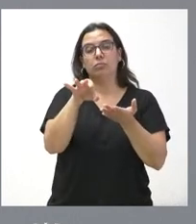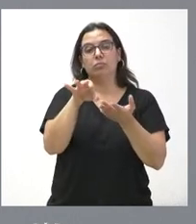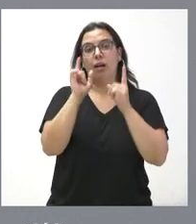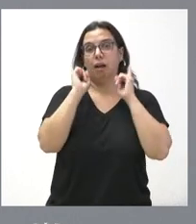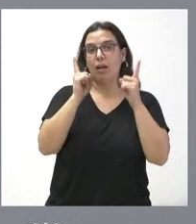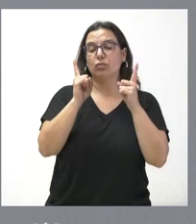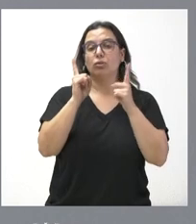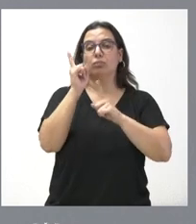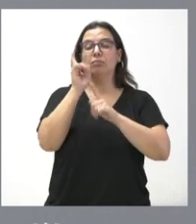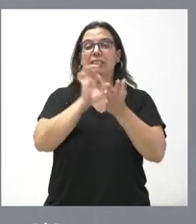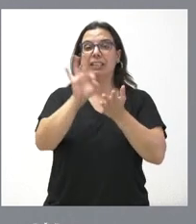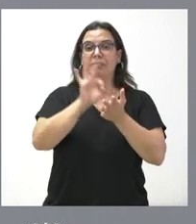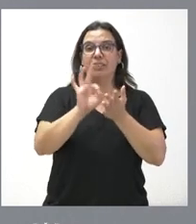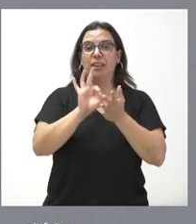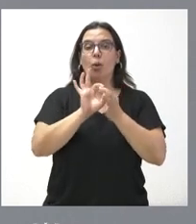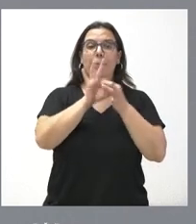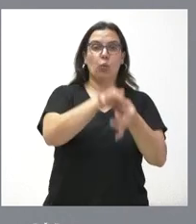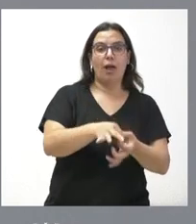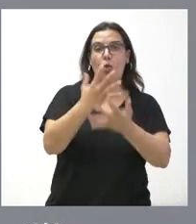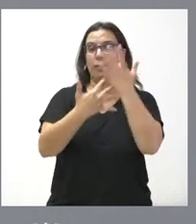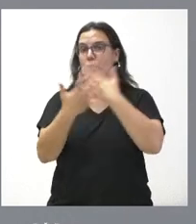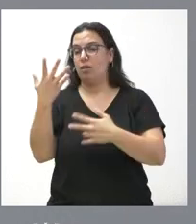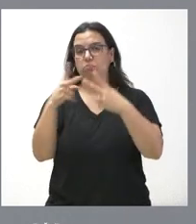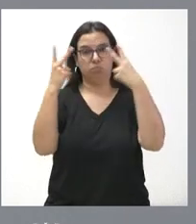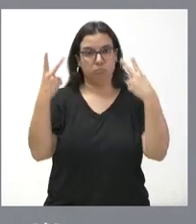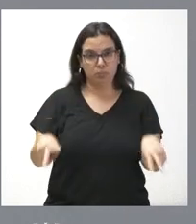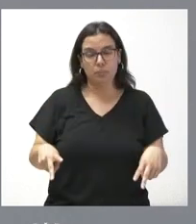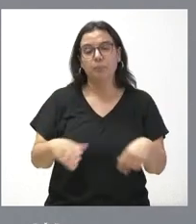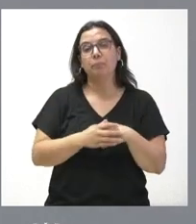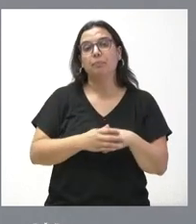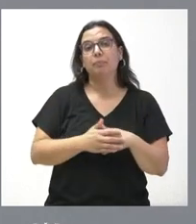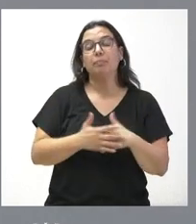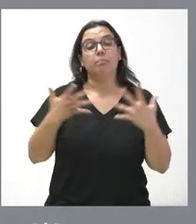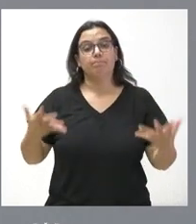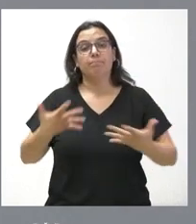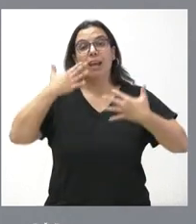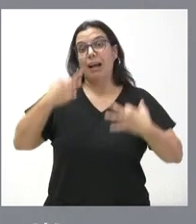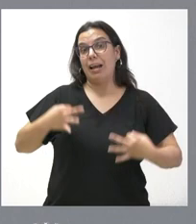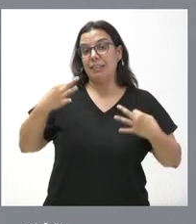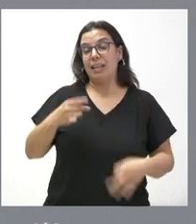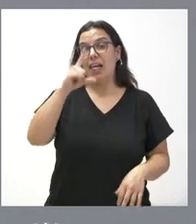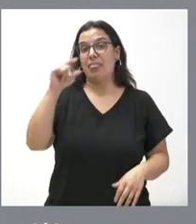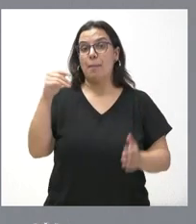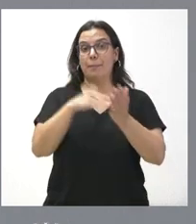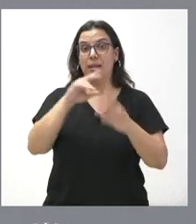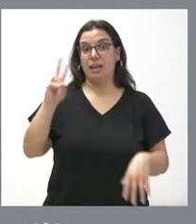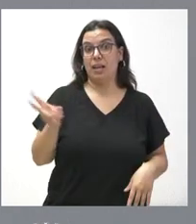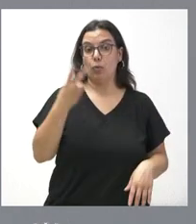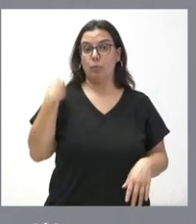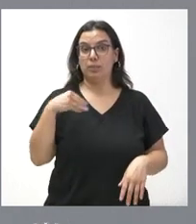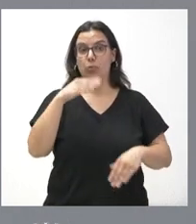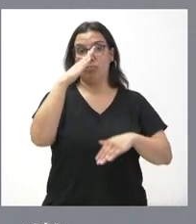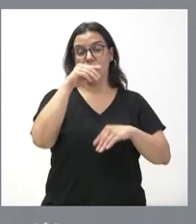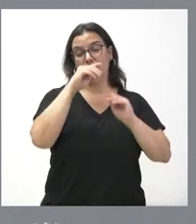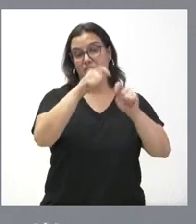caso de los servicios vinculados como en los servicios combinados. Y esa garantía de los 100.000 euros que establecen las agencias de